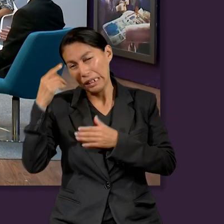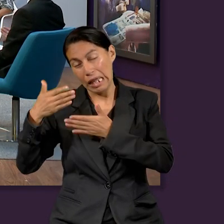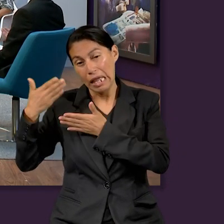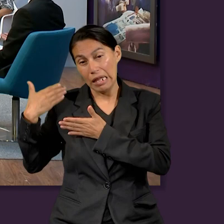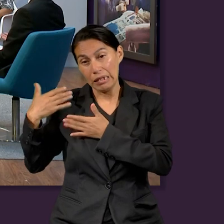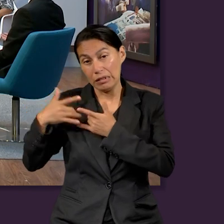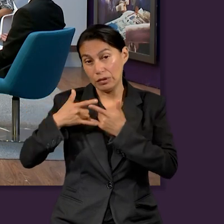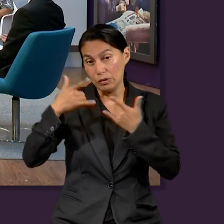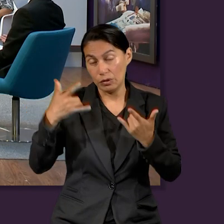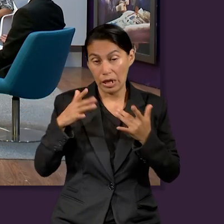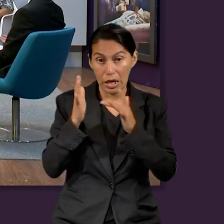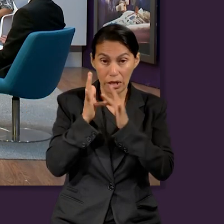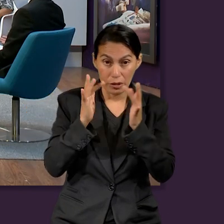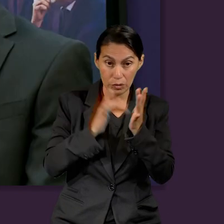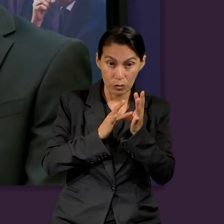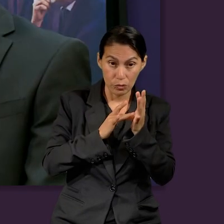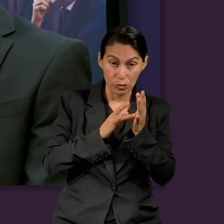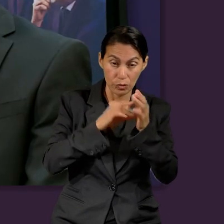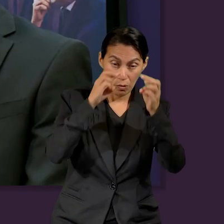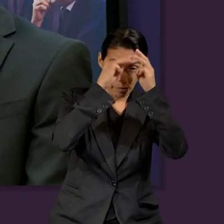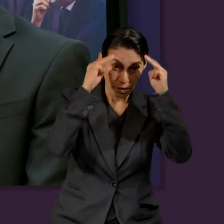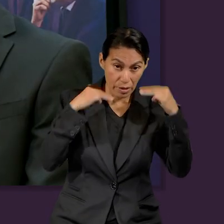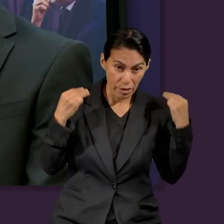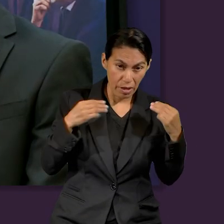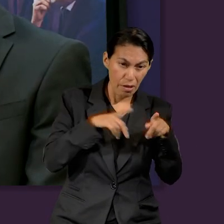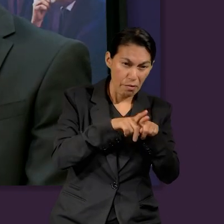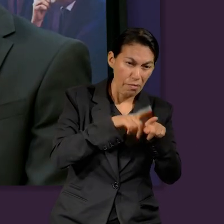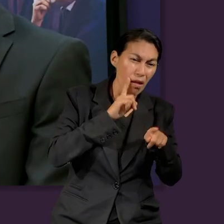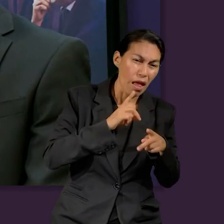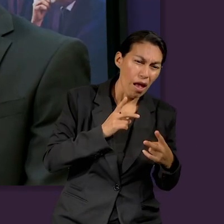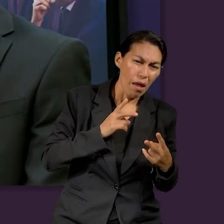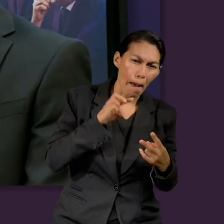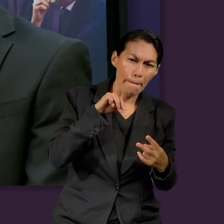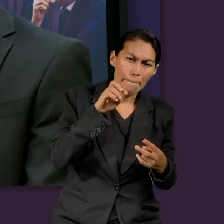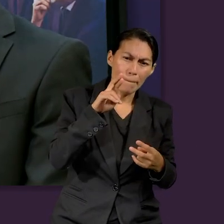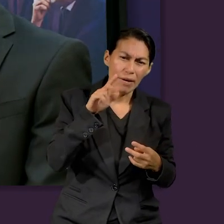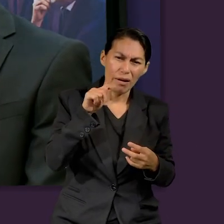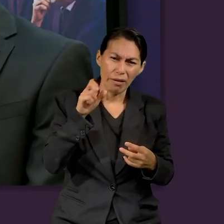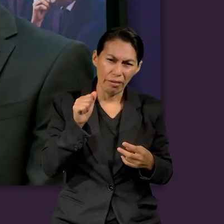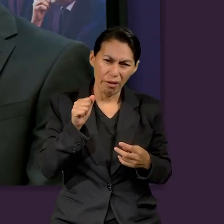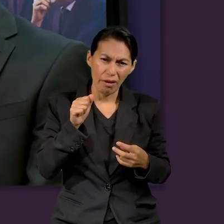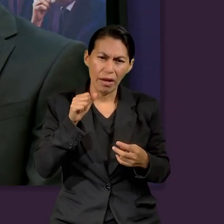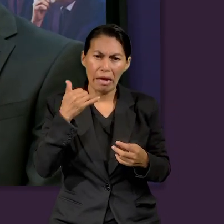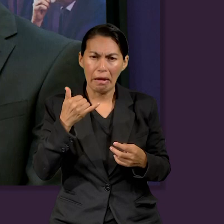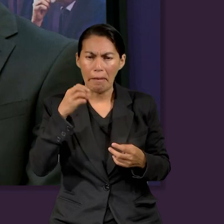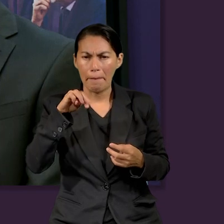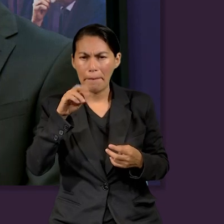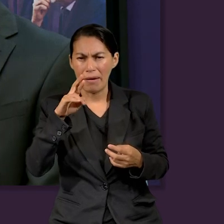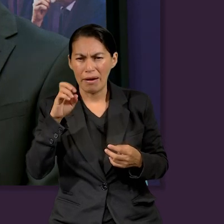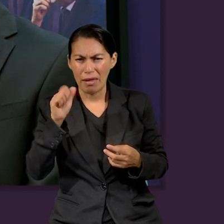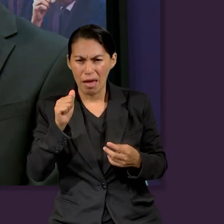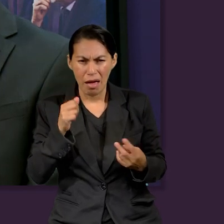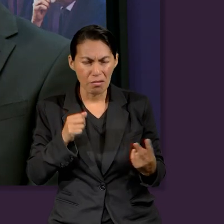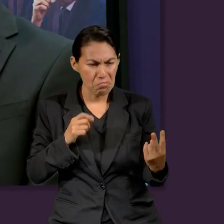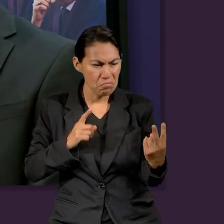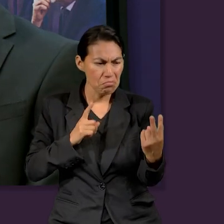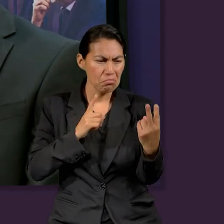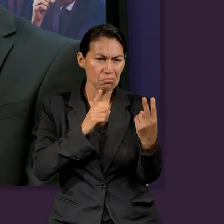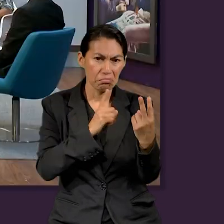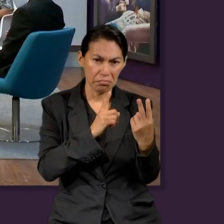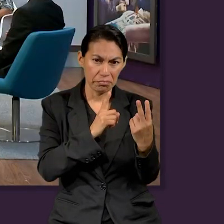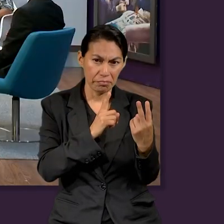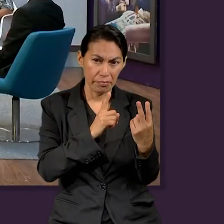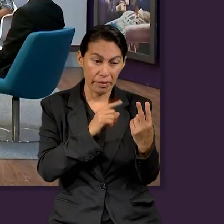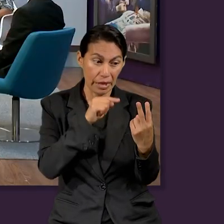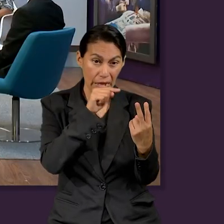historia en la que Jesús se encuentra con María y con su hermana. Y entonces, podemos ver que Marta